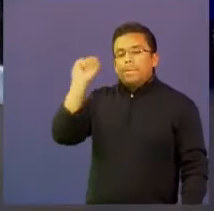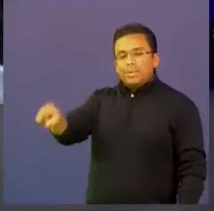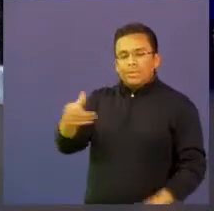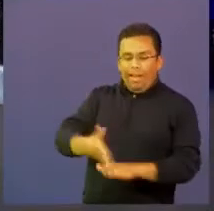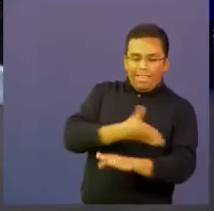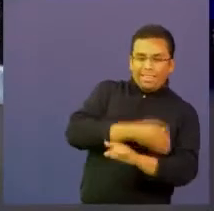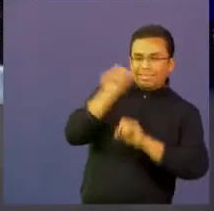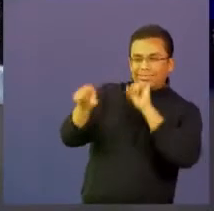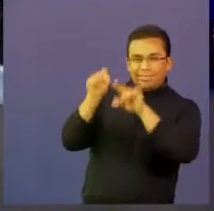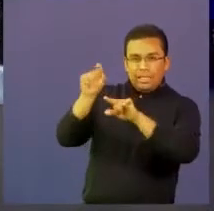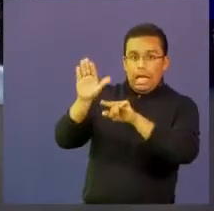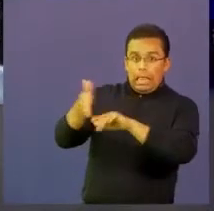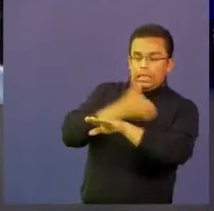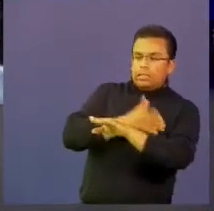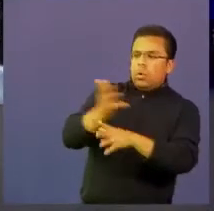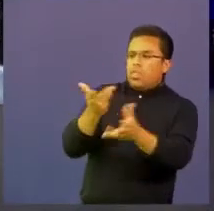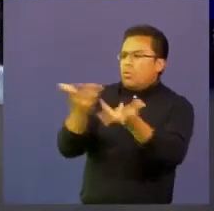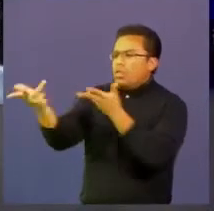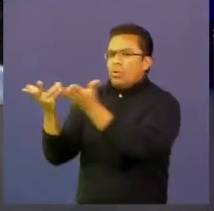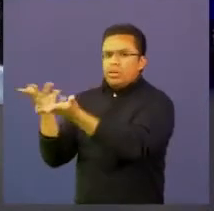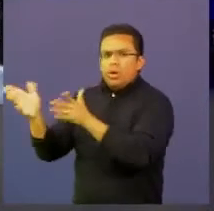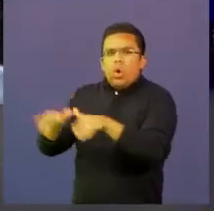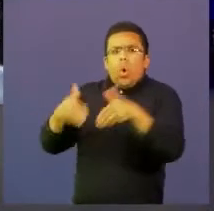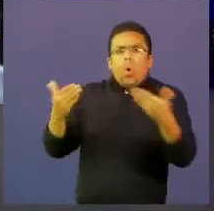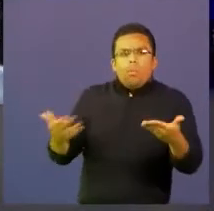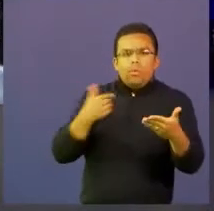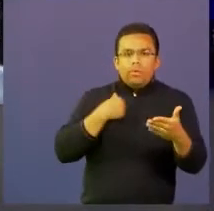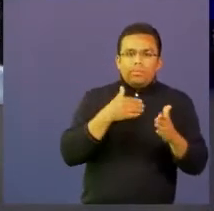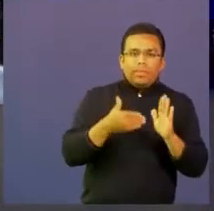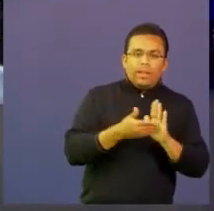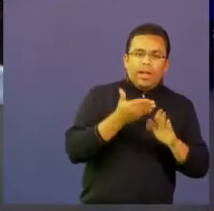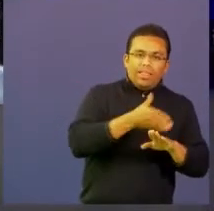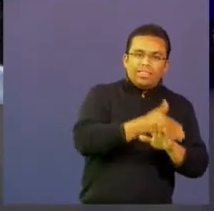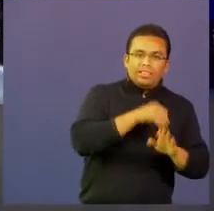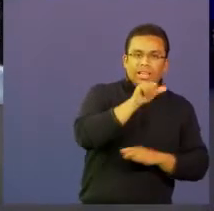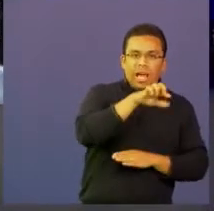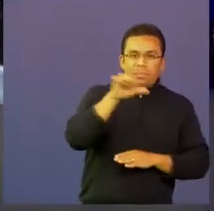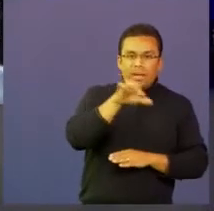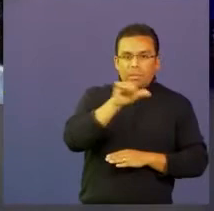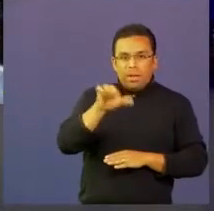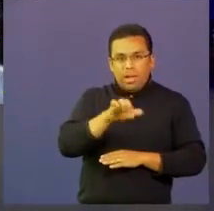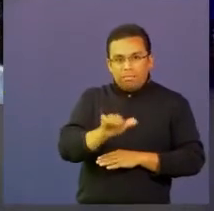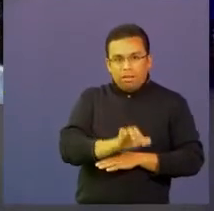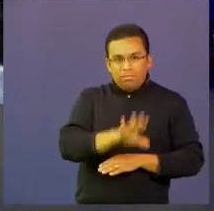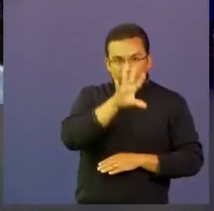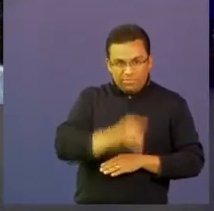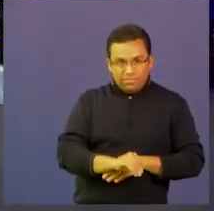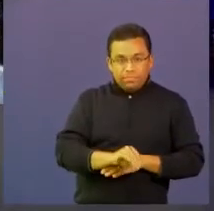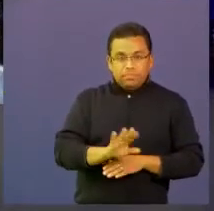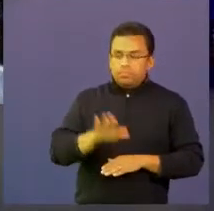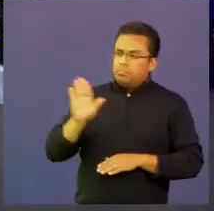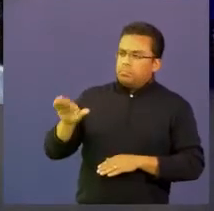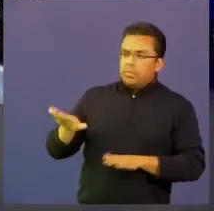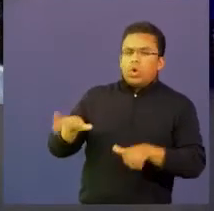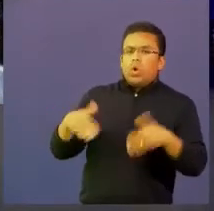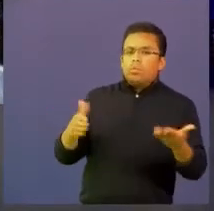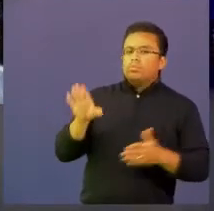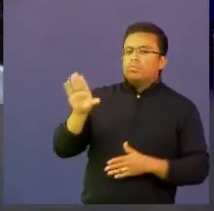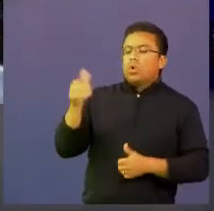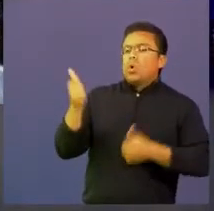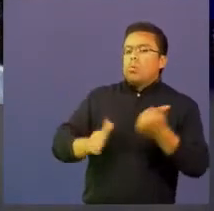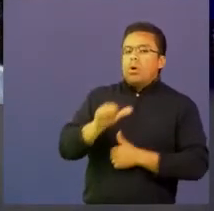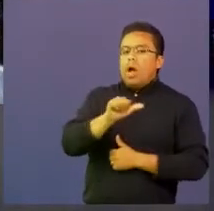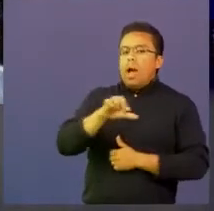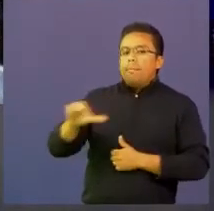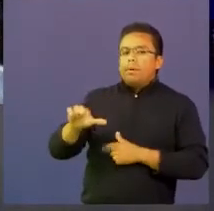es el sentido de cada una de las aplicaciones que tenemos. Entonces empecemos con Camilo, si nos ayudas, cuál es tu aplicación, cómo se